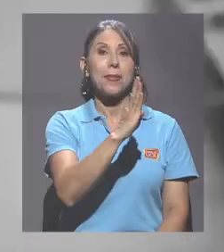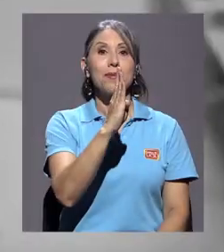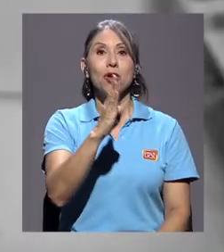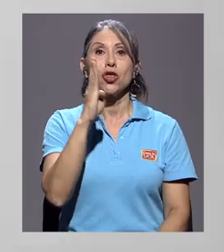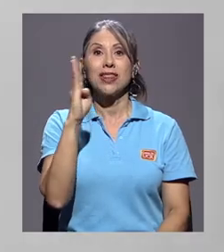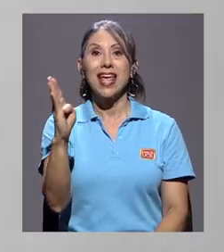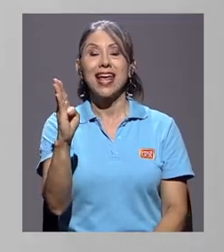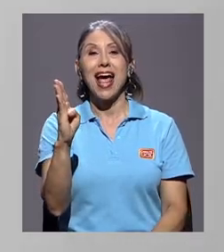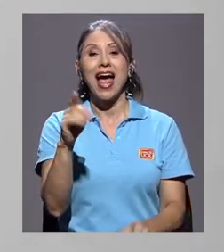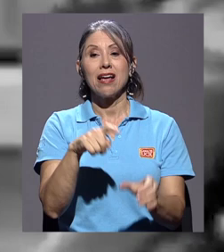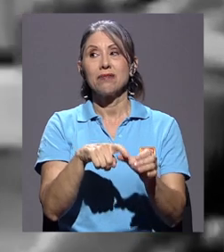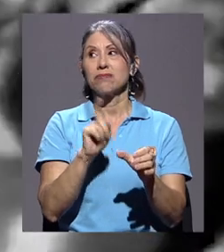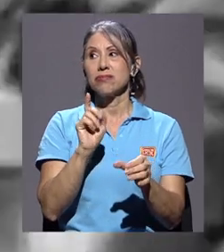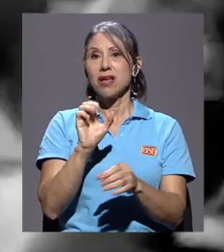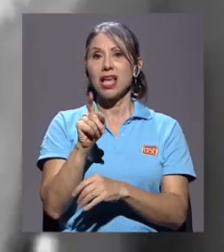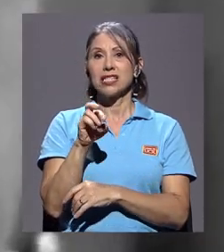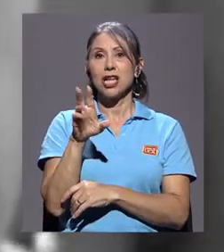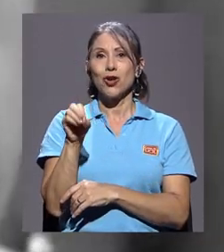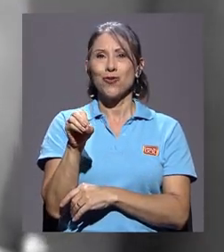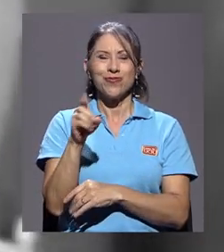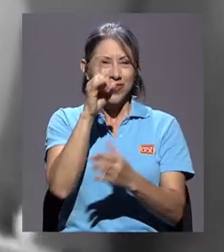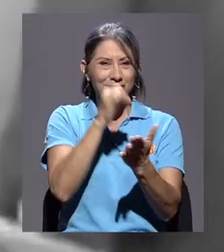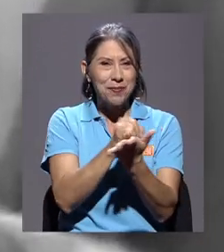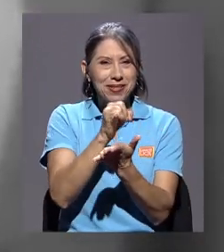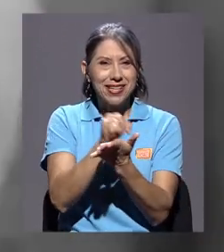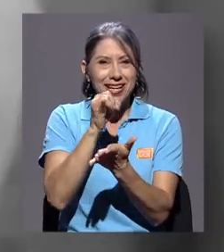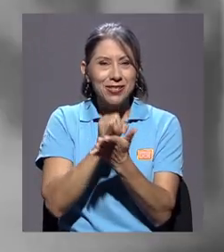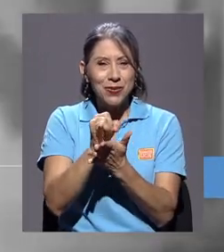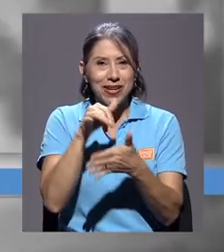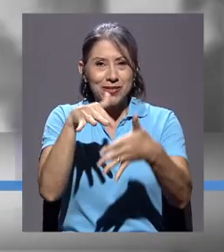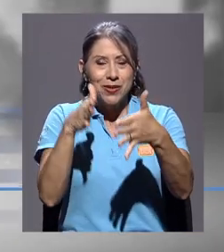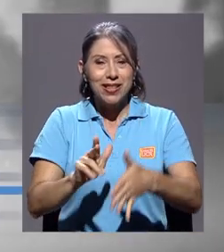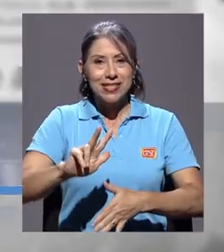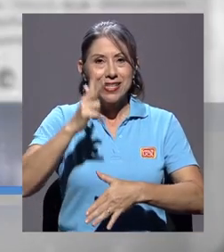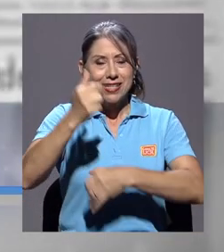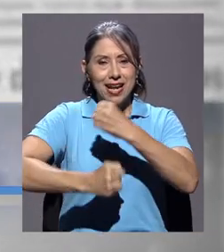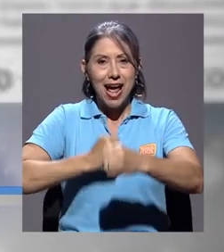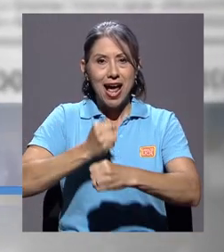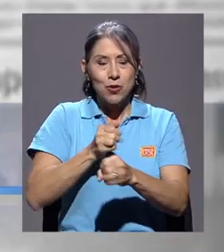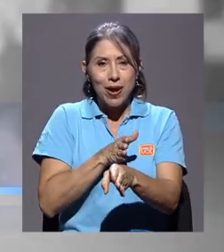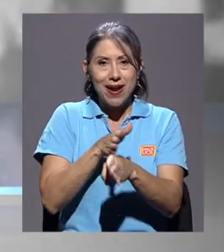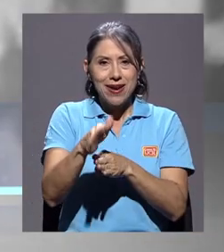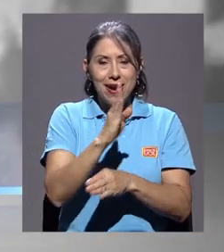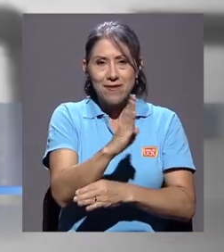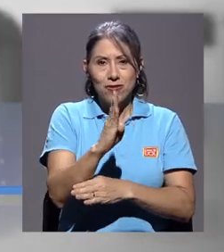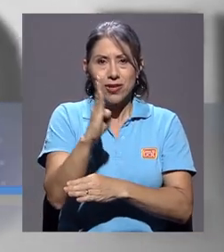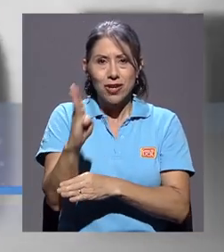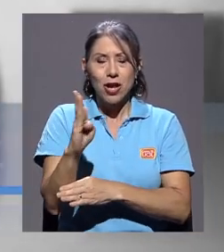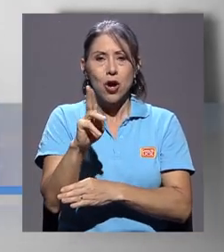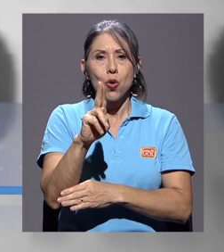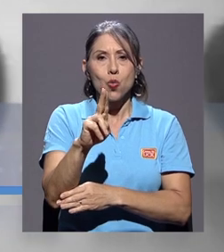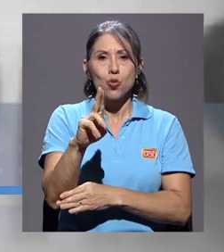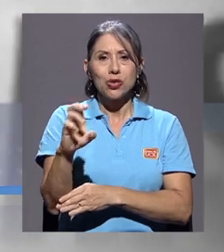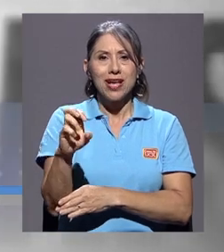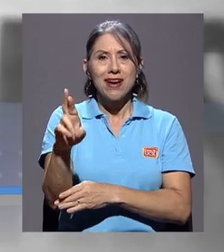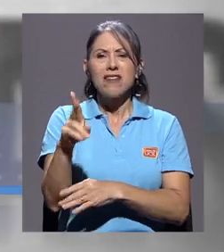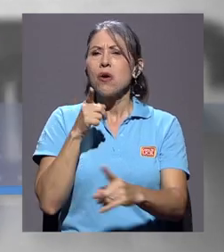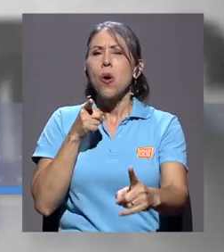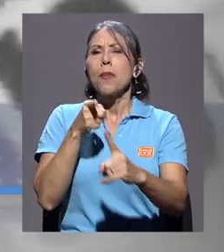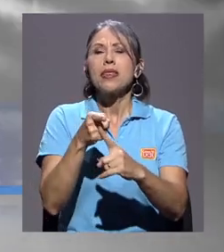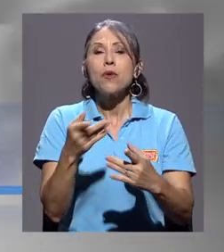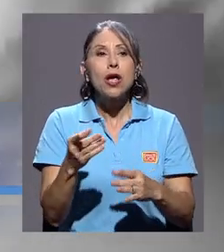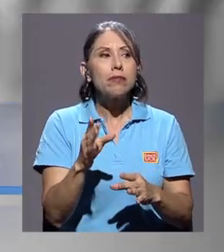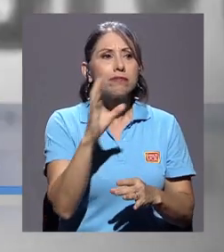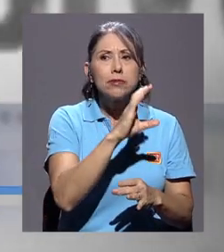Biblioteca en exilio es una investigación desarrollada por estudiantes de tercer año de la carrera de bibliotecología de la UCR y su finalidad es